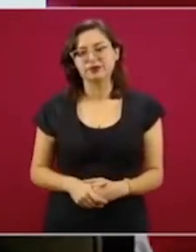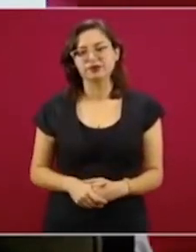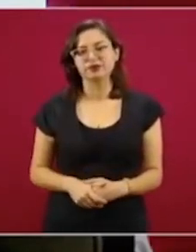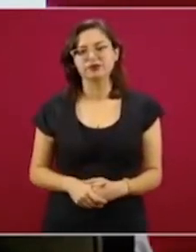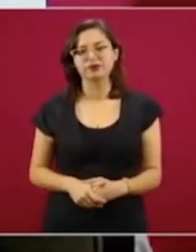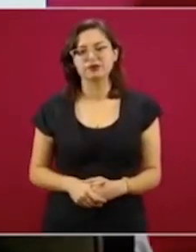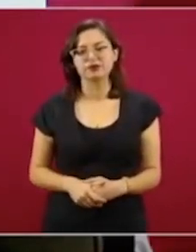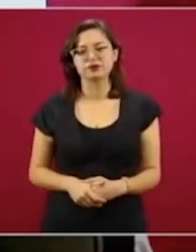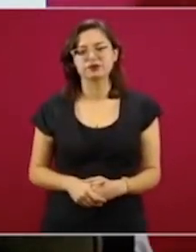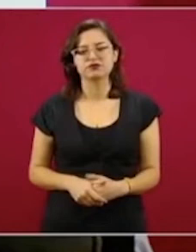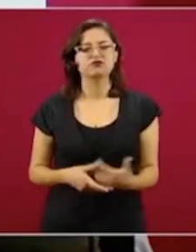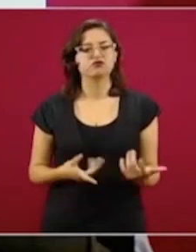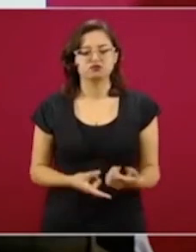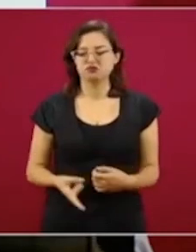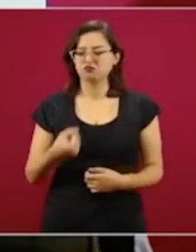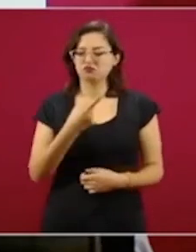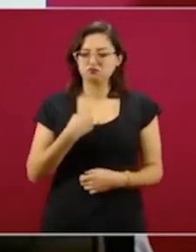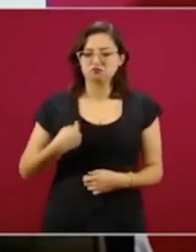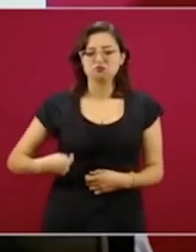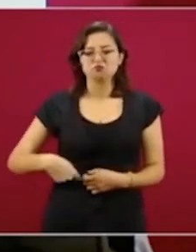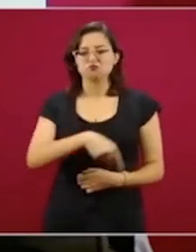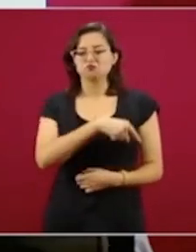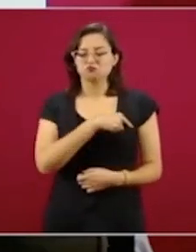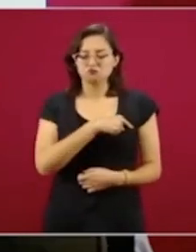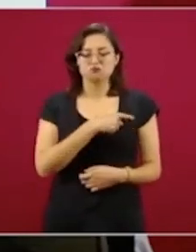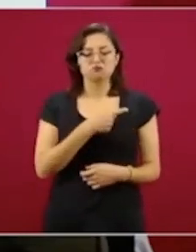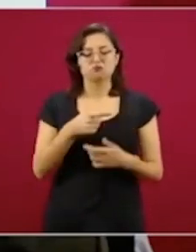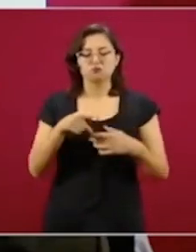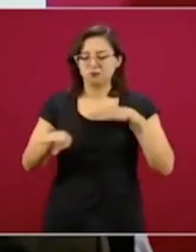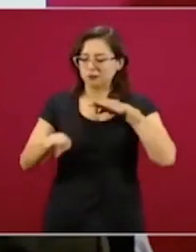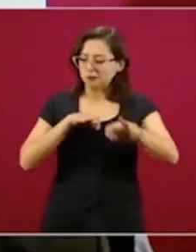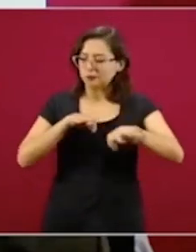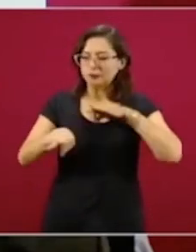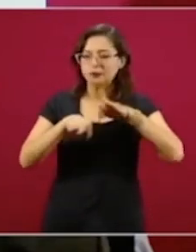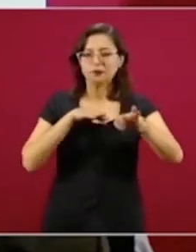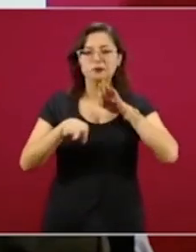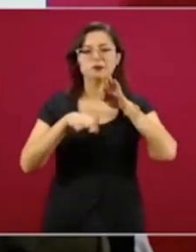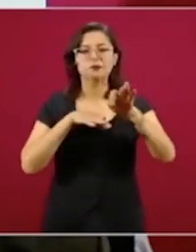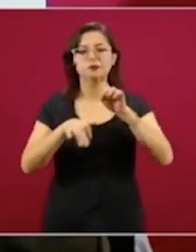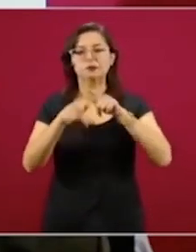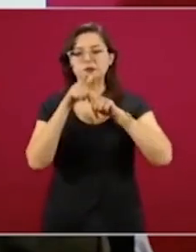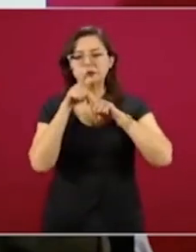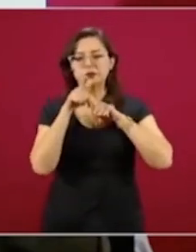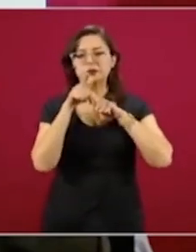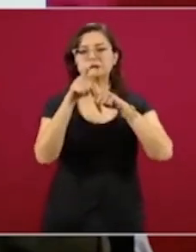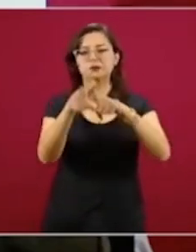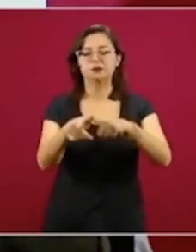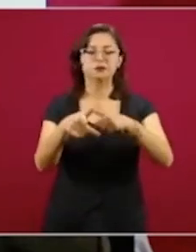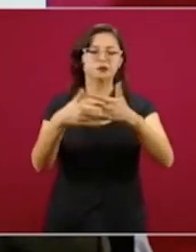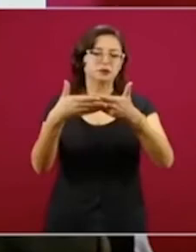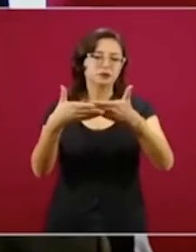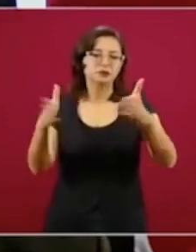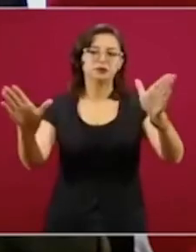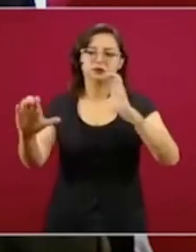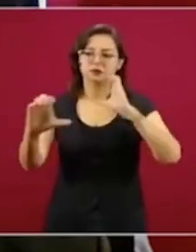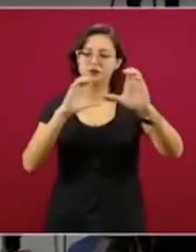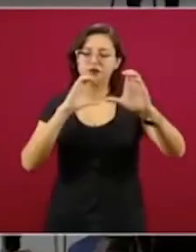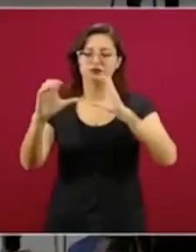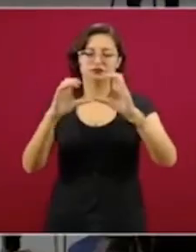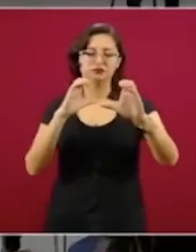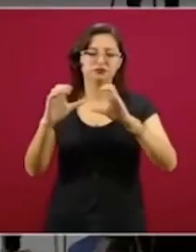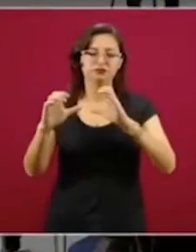nuestro lado seguiremos trabajando para proteger la conversación pública. Pues sí,